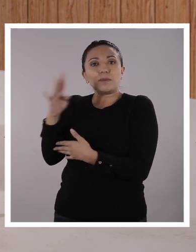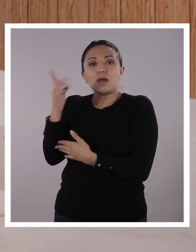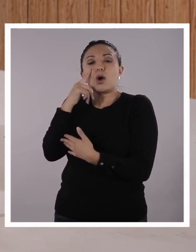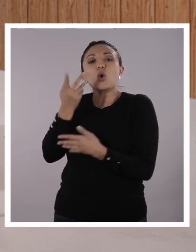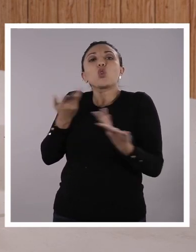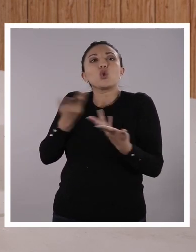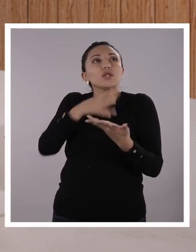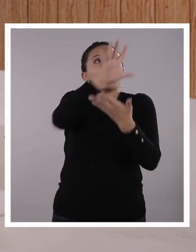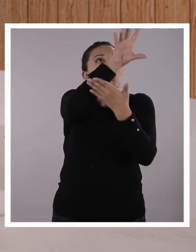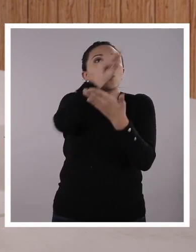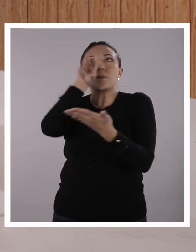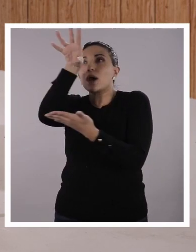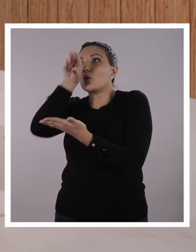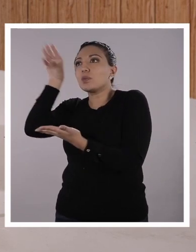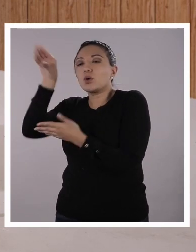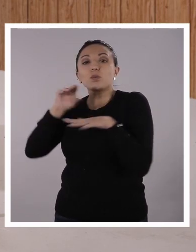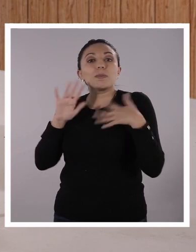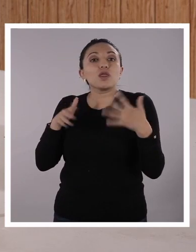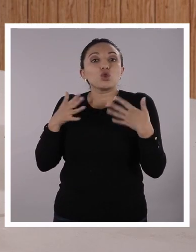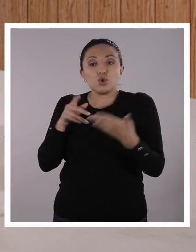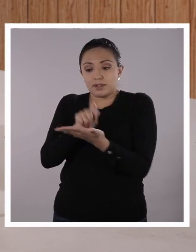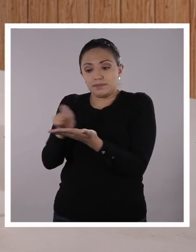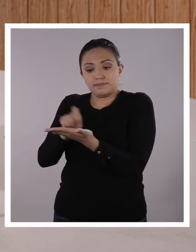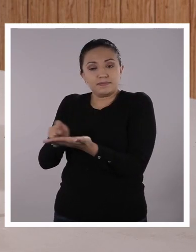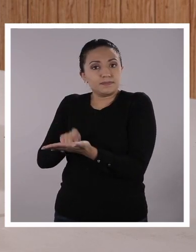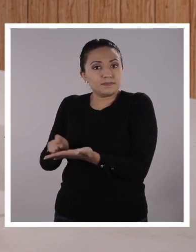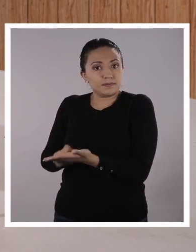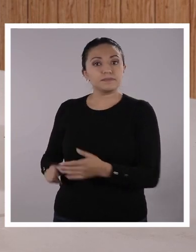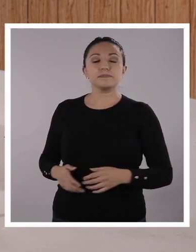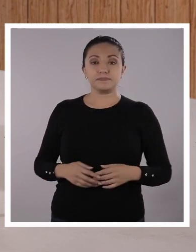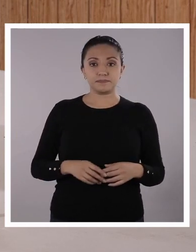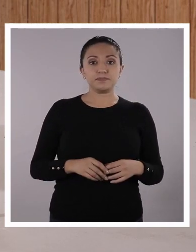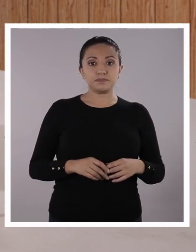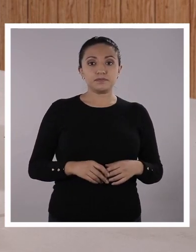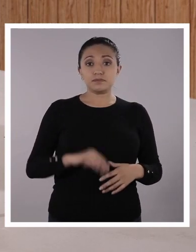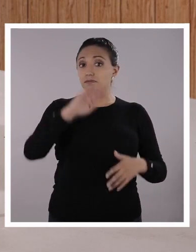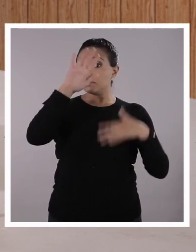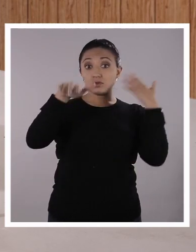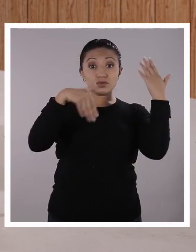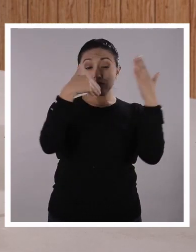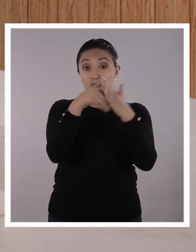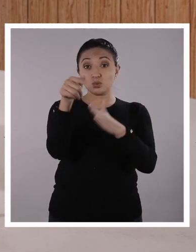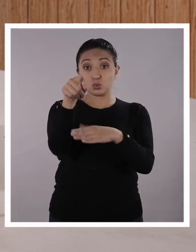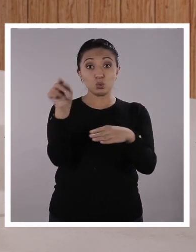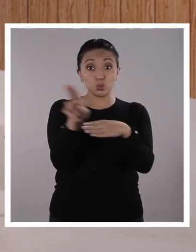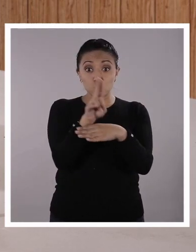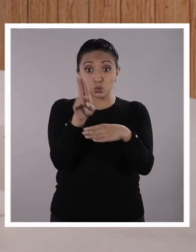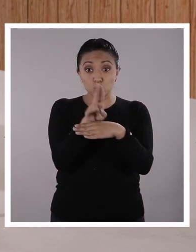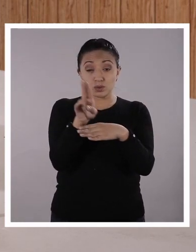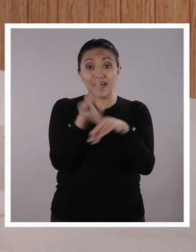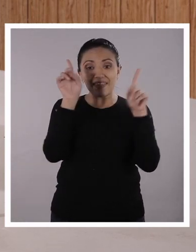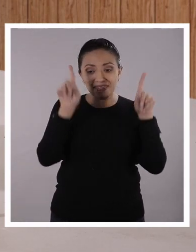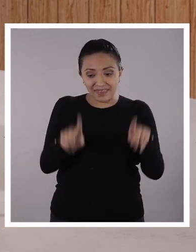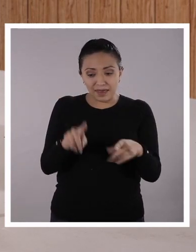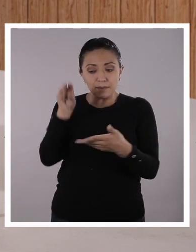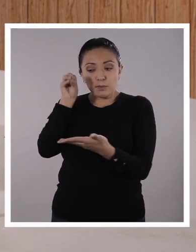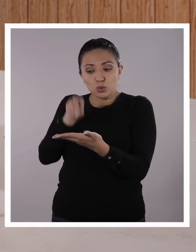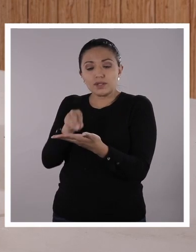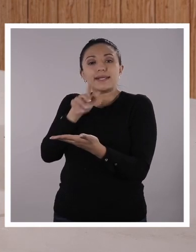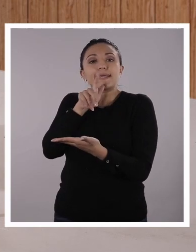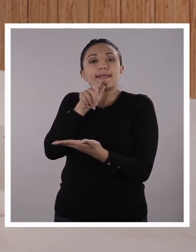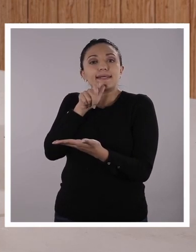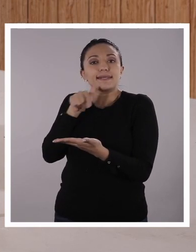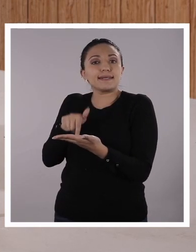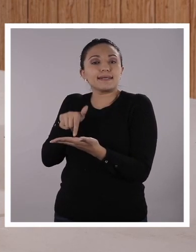una investigación o tienes que hacer una tesis o un proyecto. Todas las fuentes que tú utilices tienen que ser citadas, tanto